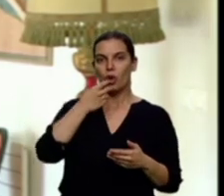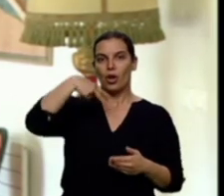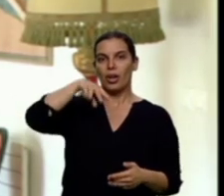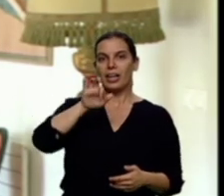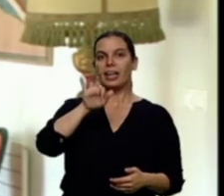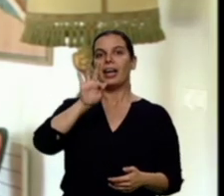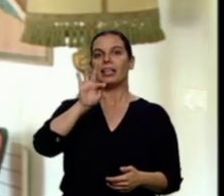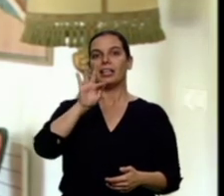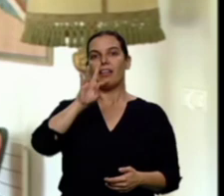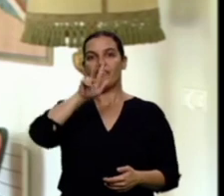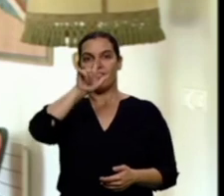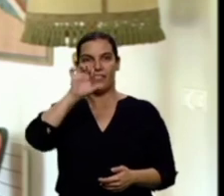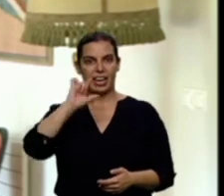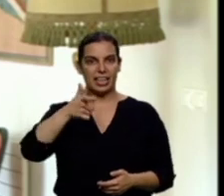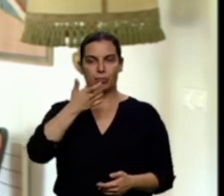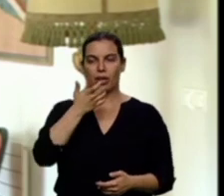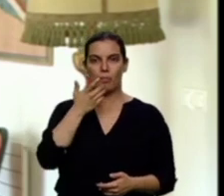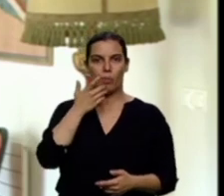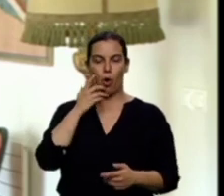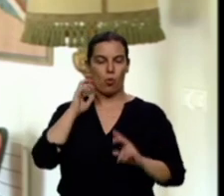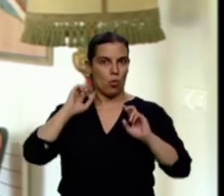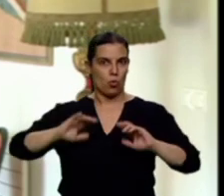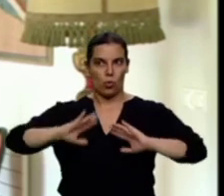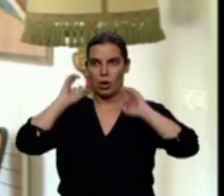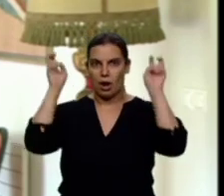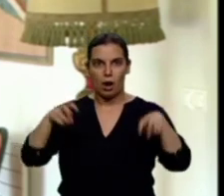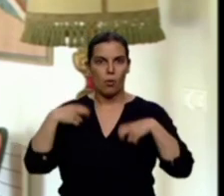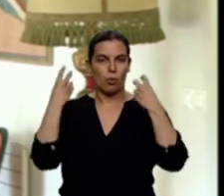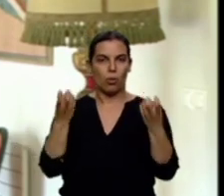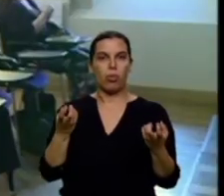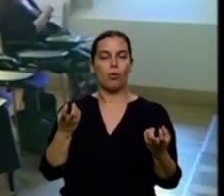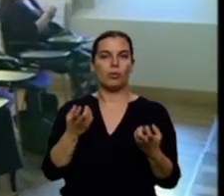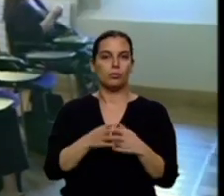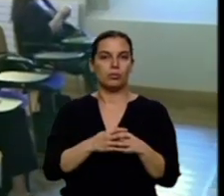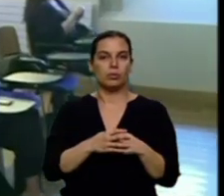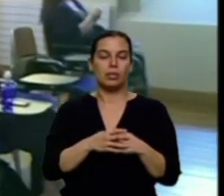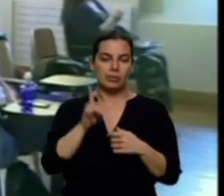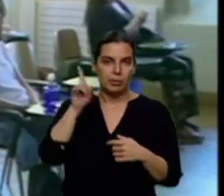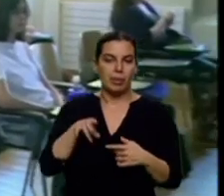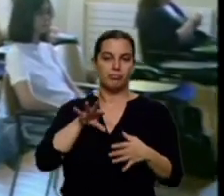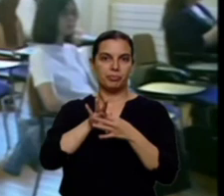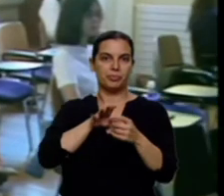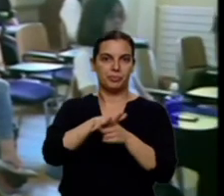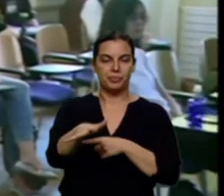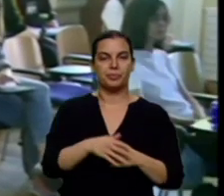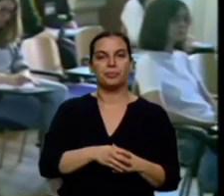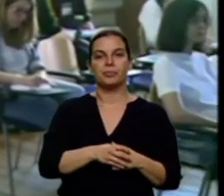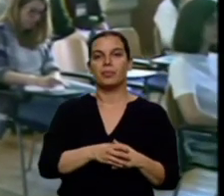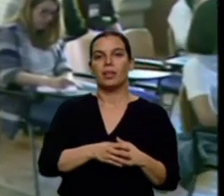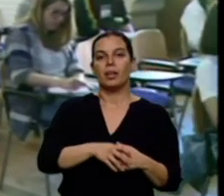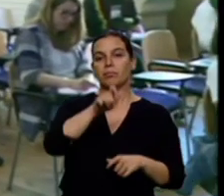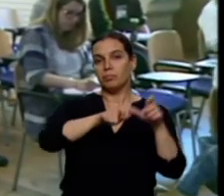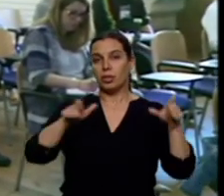revolucionar tanto el mercado audiovisual? Pues quizá el cómic también se enfoque en ese sentido. Javi de Castro, Cristina Durán o Carlos Espotorno